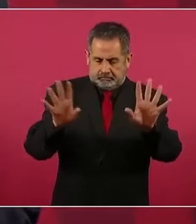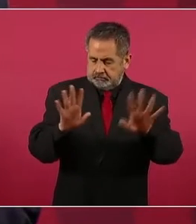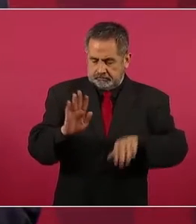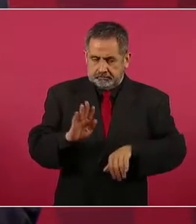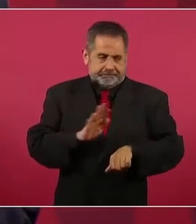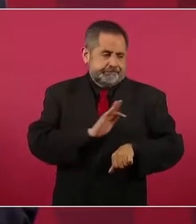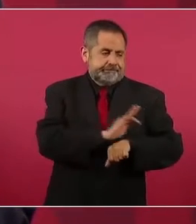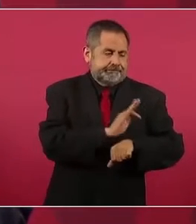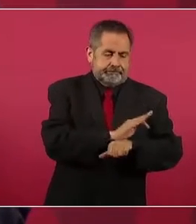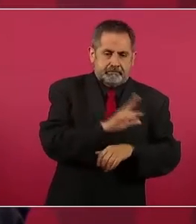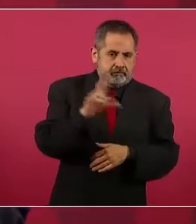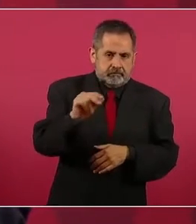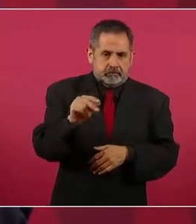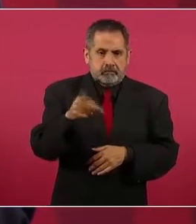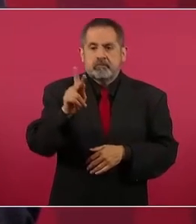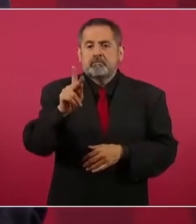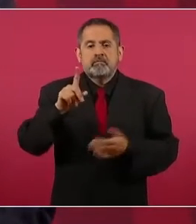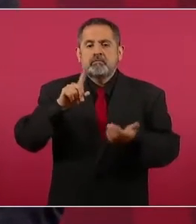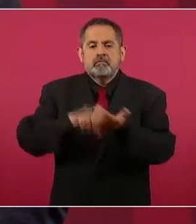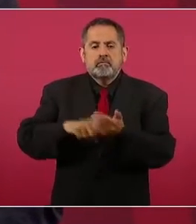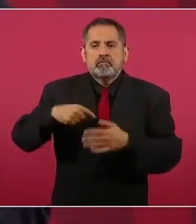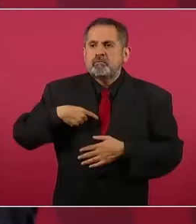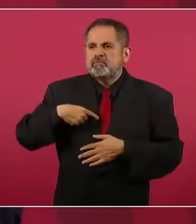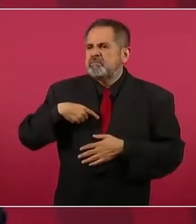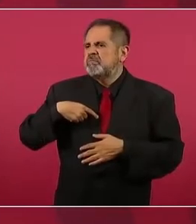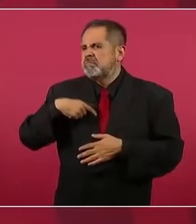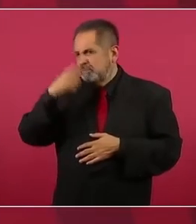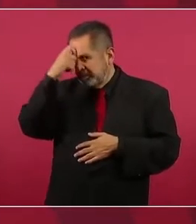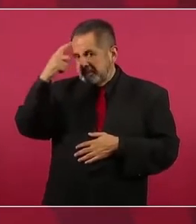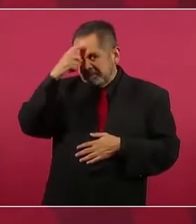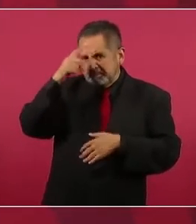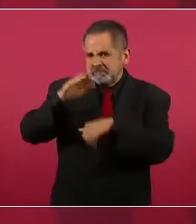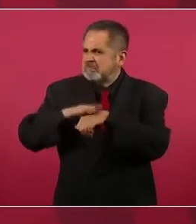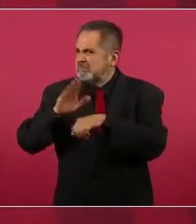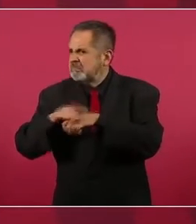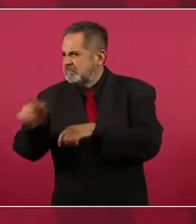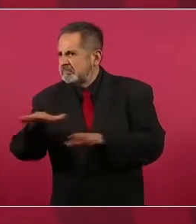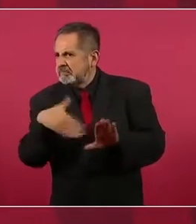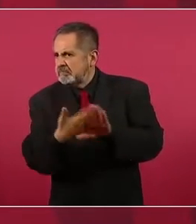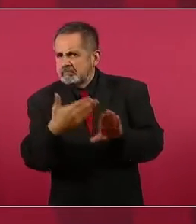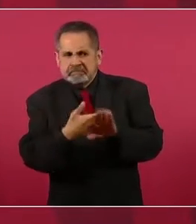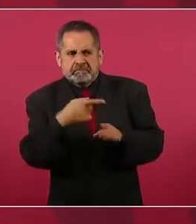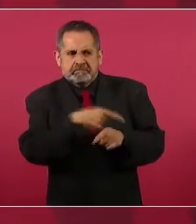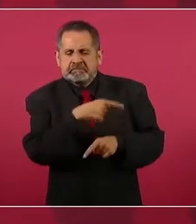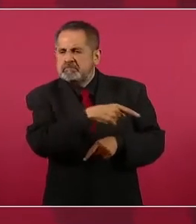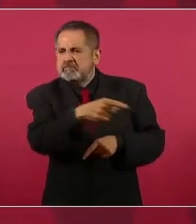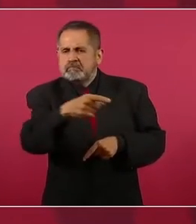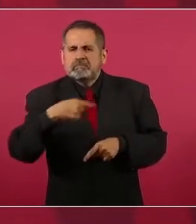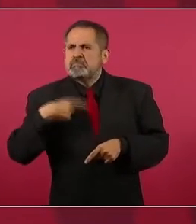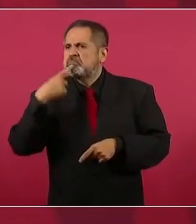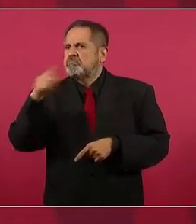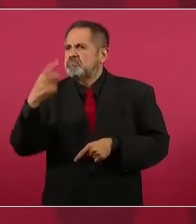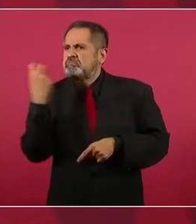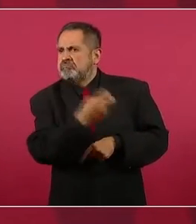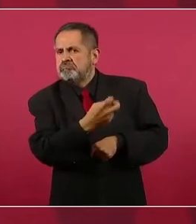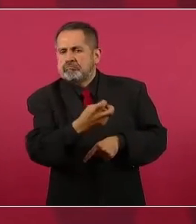pero no estamos nosotros promoviendo ninguna denuncia. Entonces,